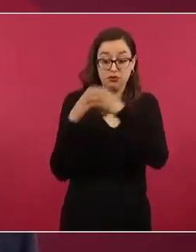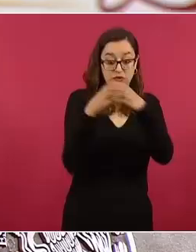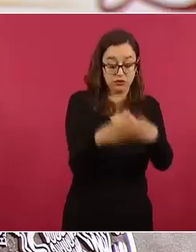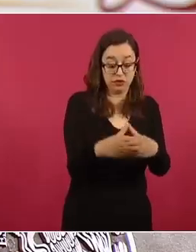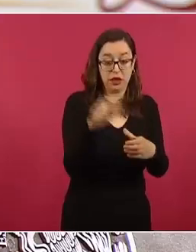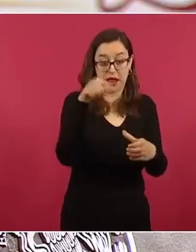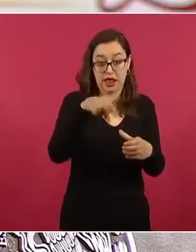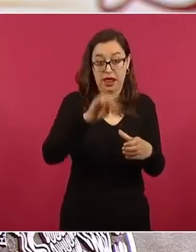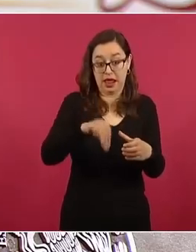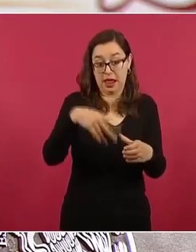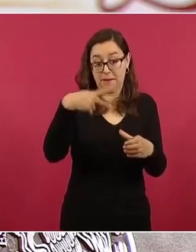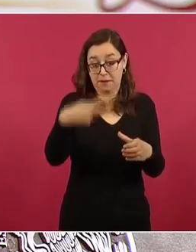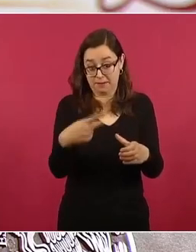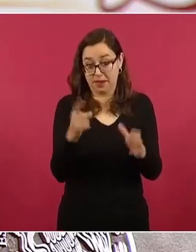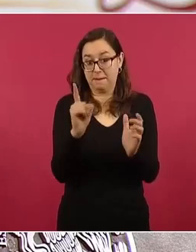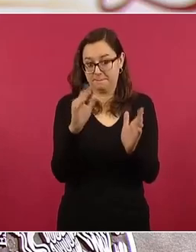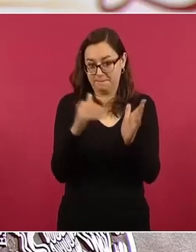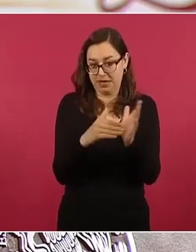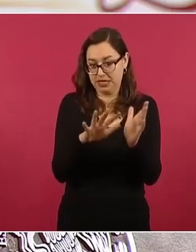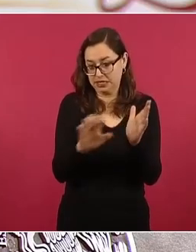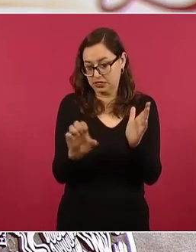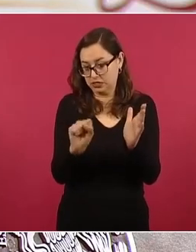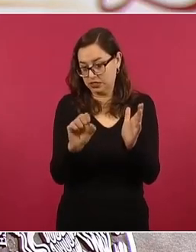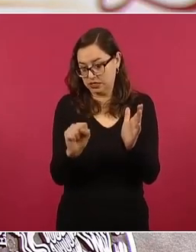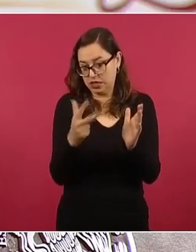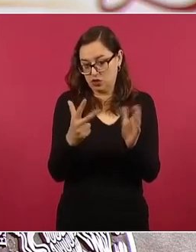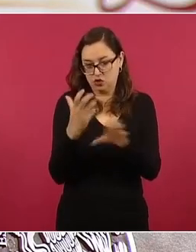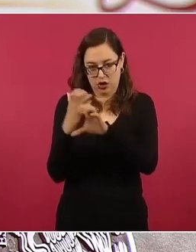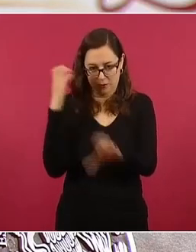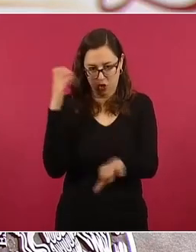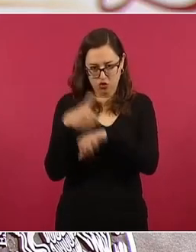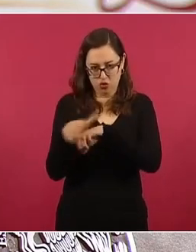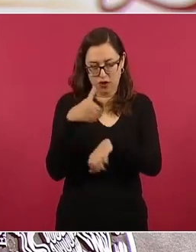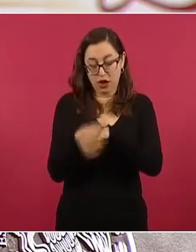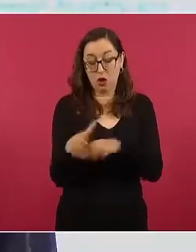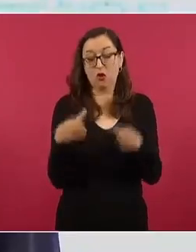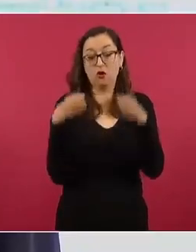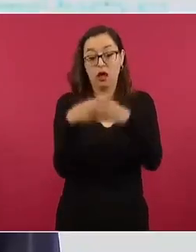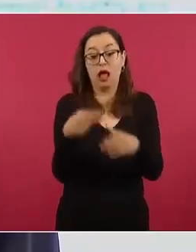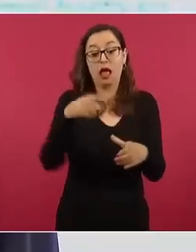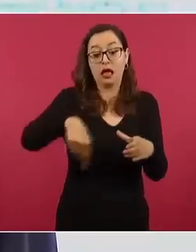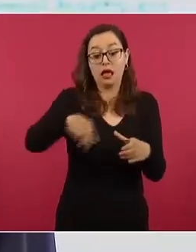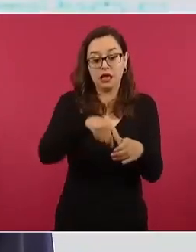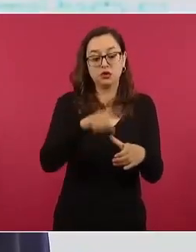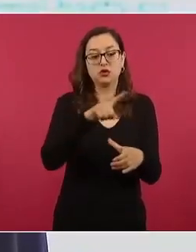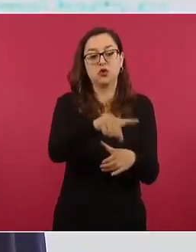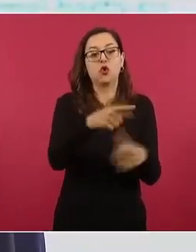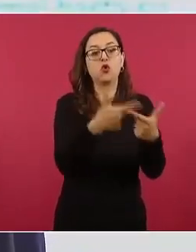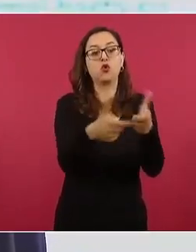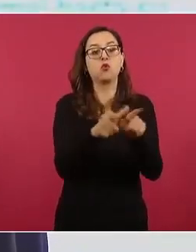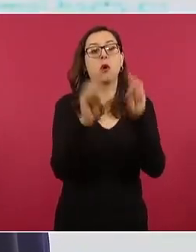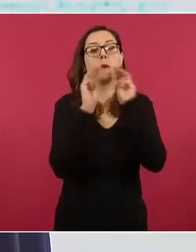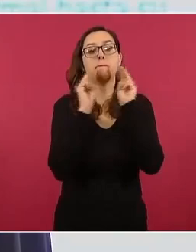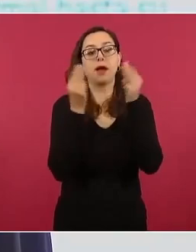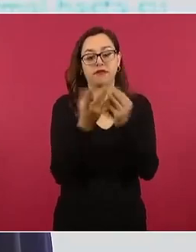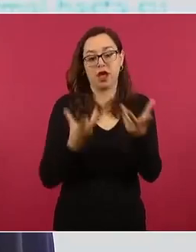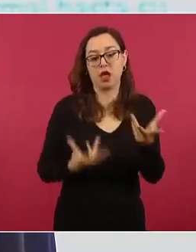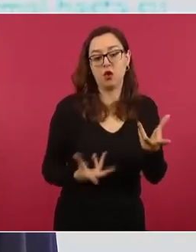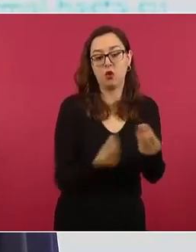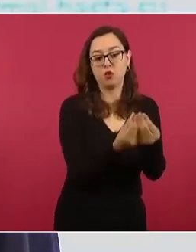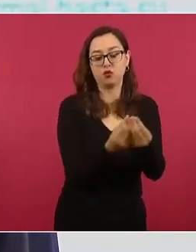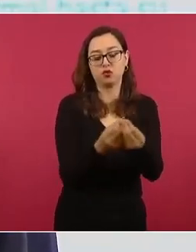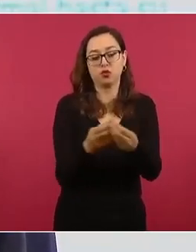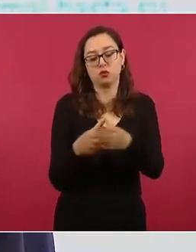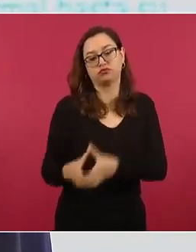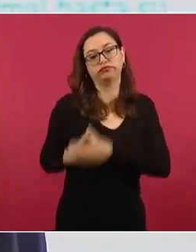alumnos que iban en el autobús 1568, ya que otros estudiantes fueron conducidos a